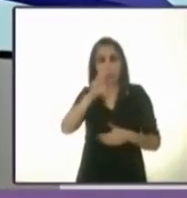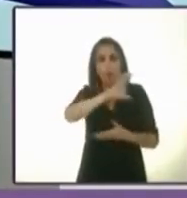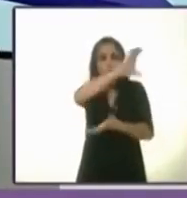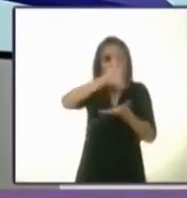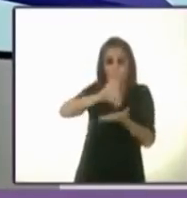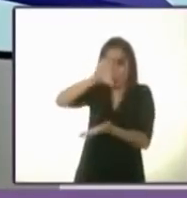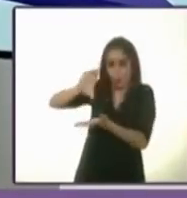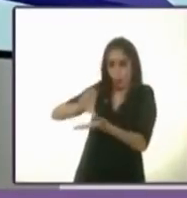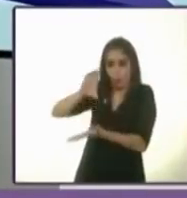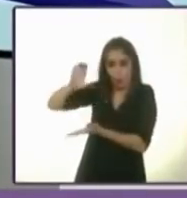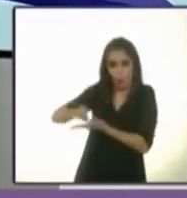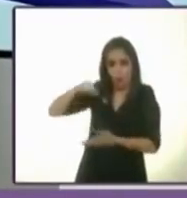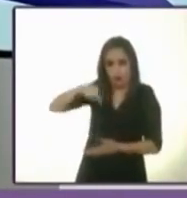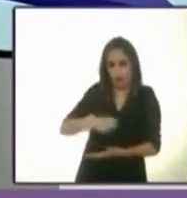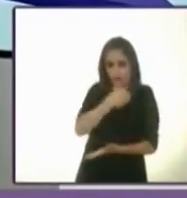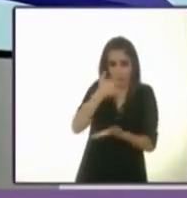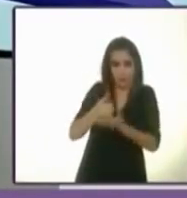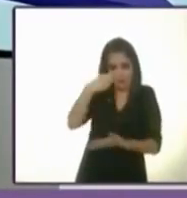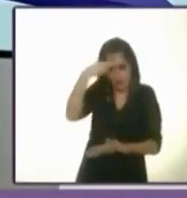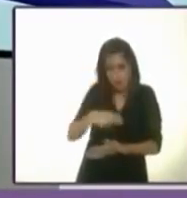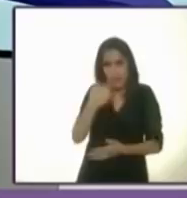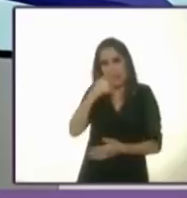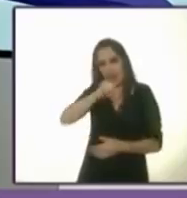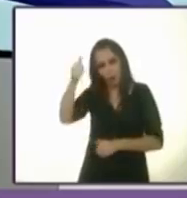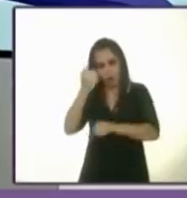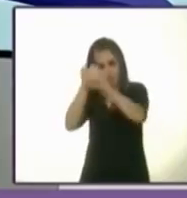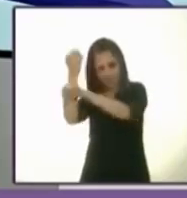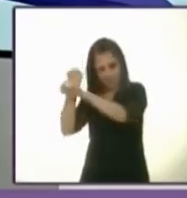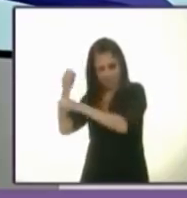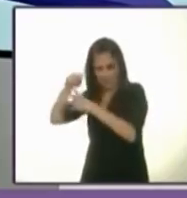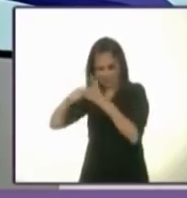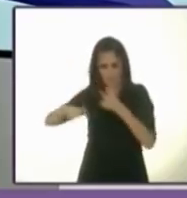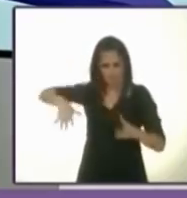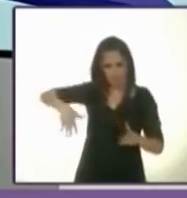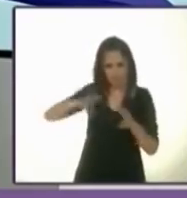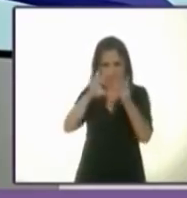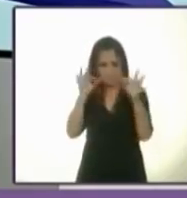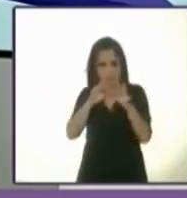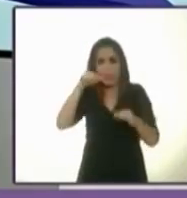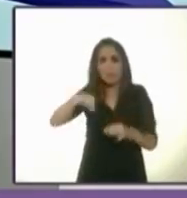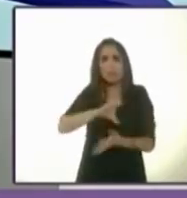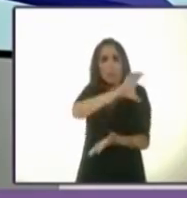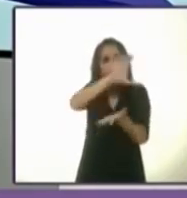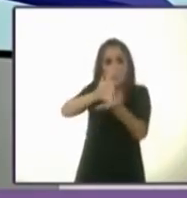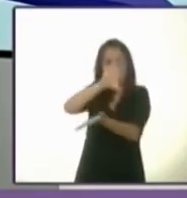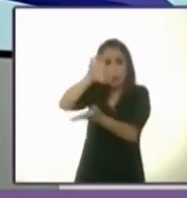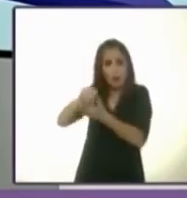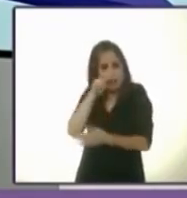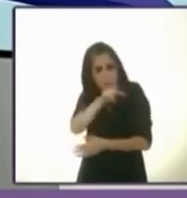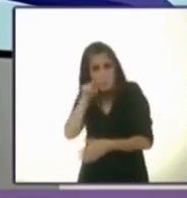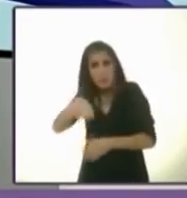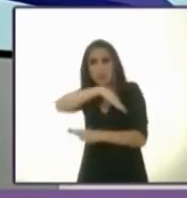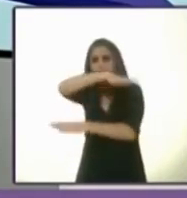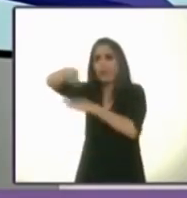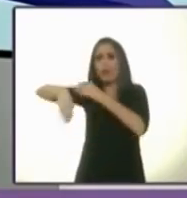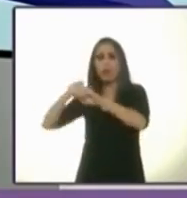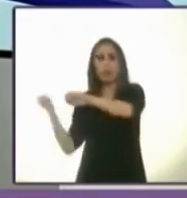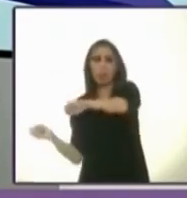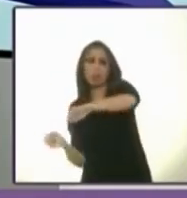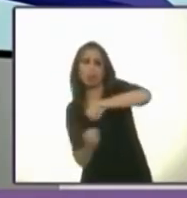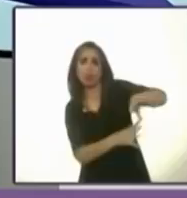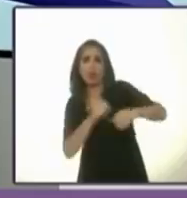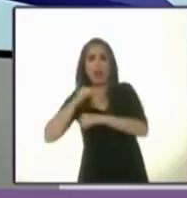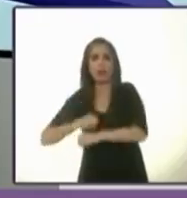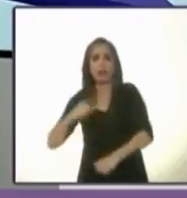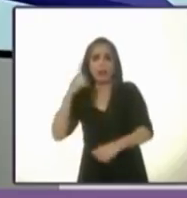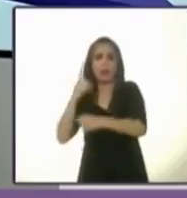que se ubican entre la Ciudad de México y estas otras entidades federativas son colonias que están completamente abandonadas por parte de las